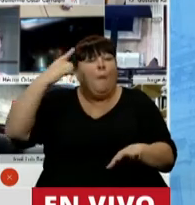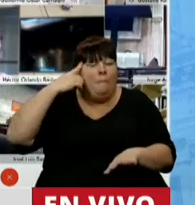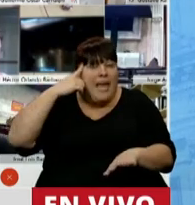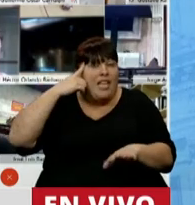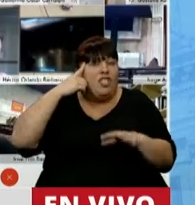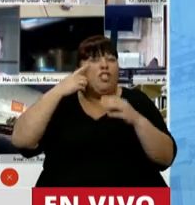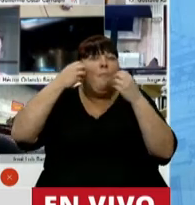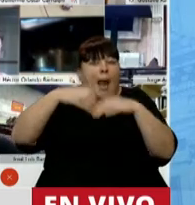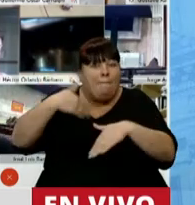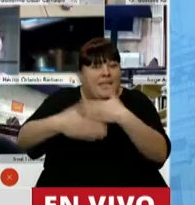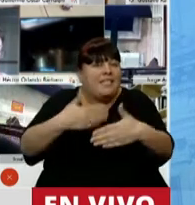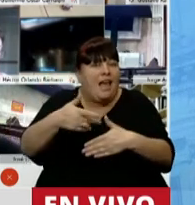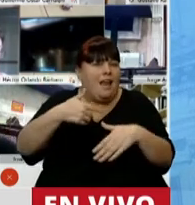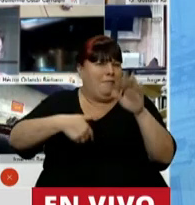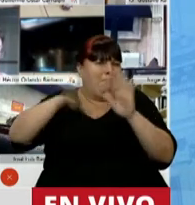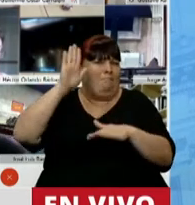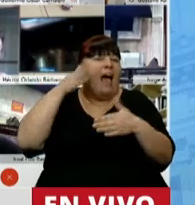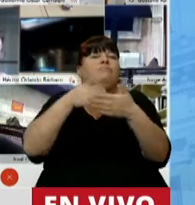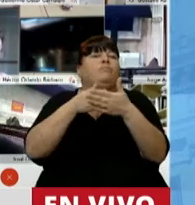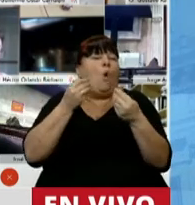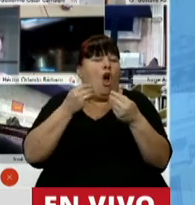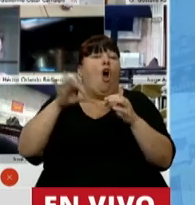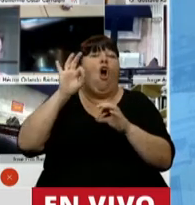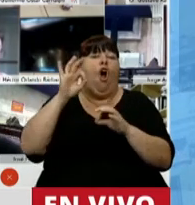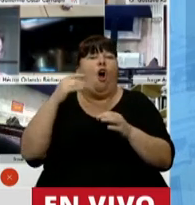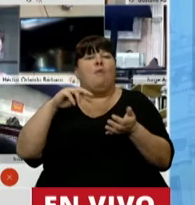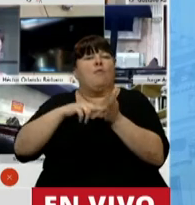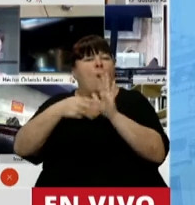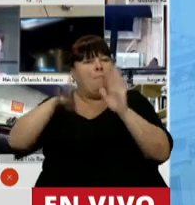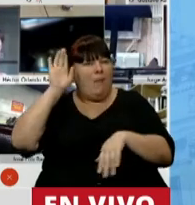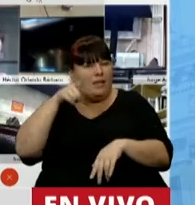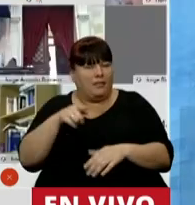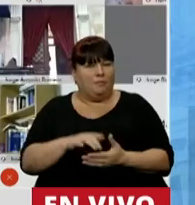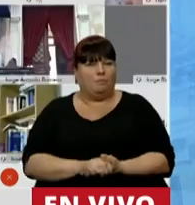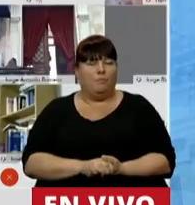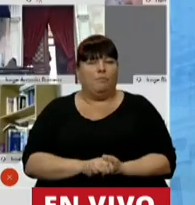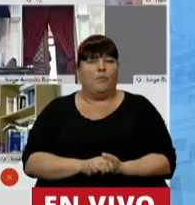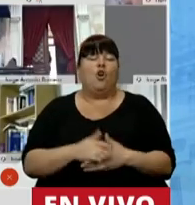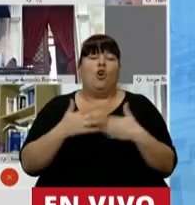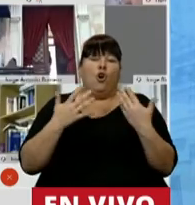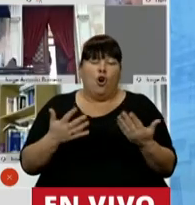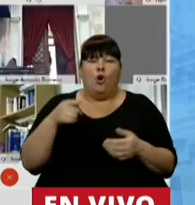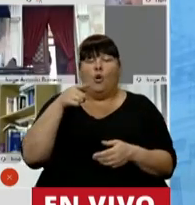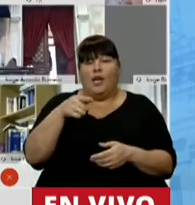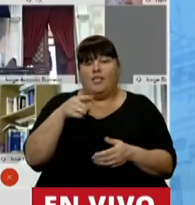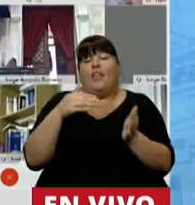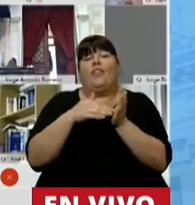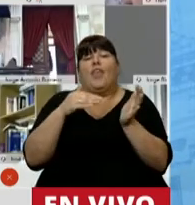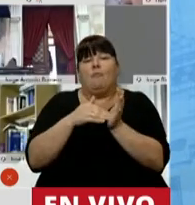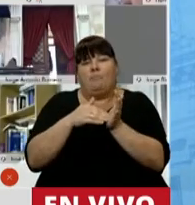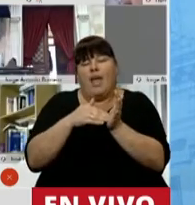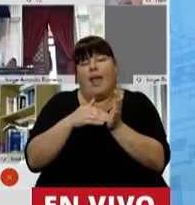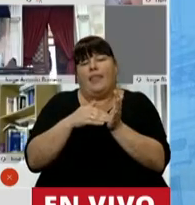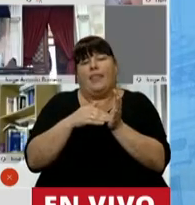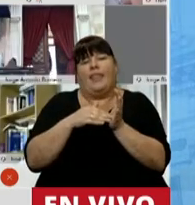la iniciativa podría encontrar su mayor obstáculo o mayor inconveniente. Por supuesto que esto va a depender de